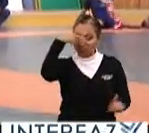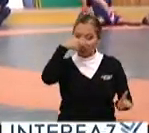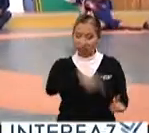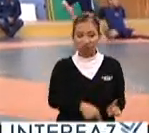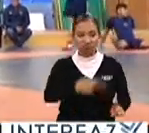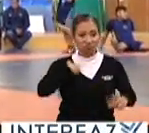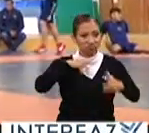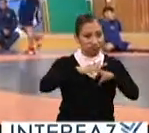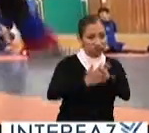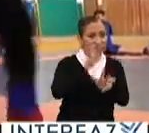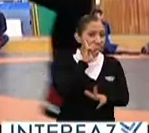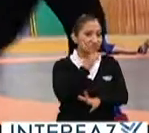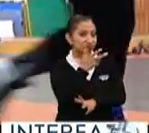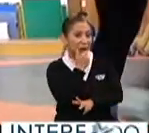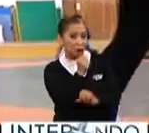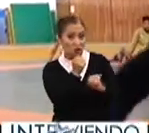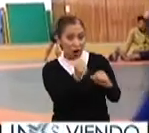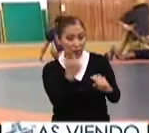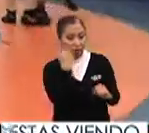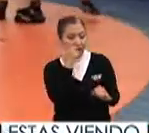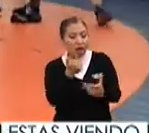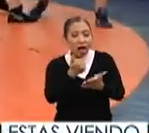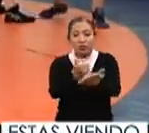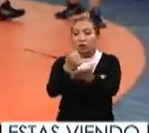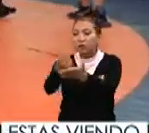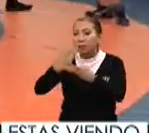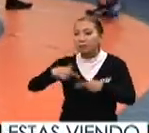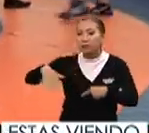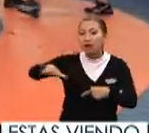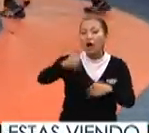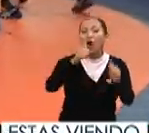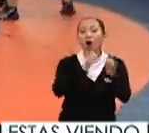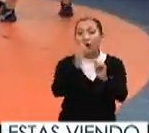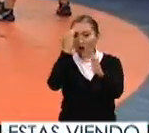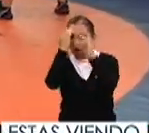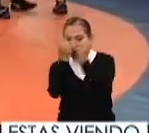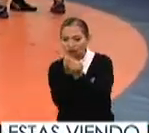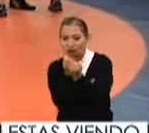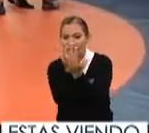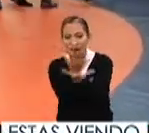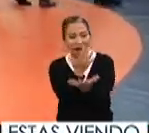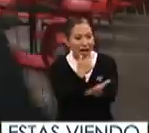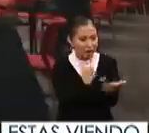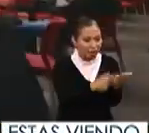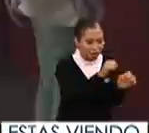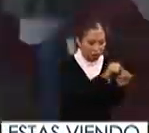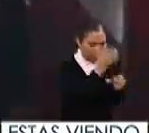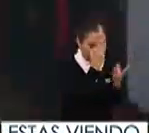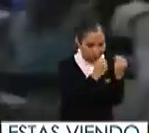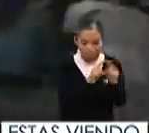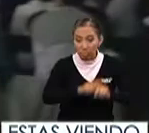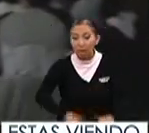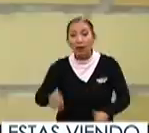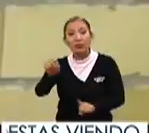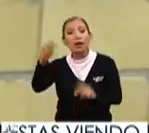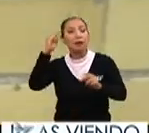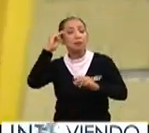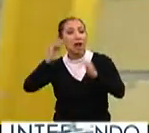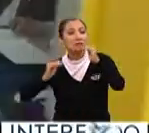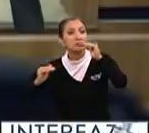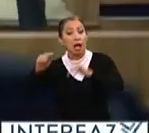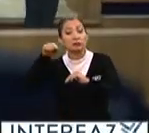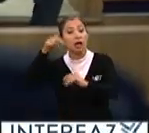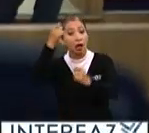estos guerreros y guerreras es tan fuerte que quieren ayudar a la sociedad a través del conocimiento adquirido en el aula una opción diferente de maestría